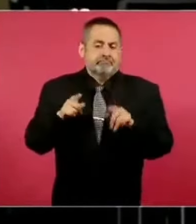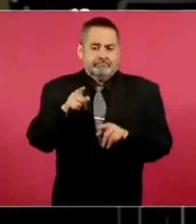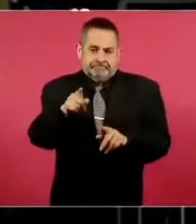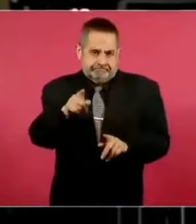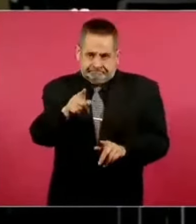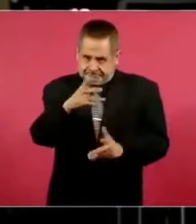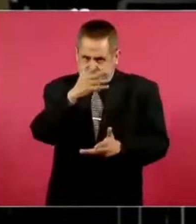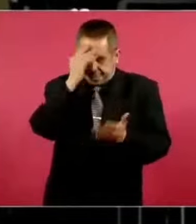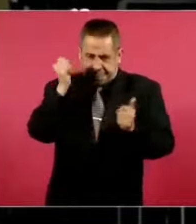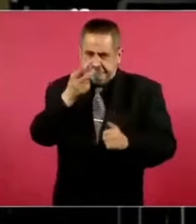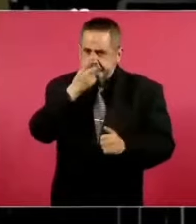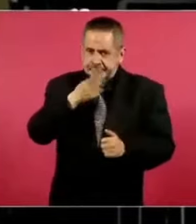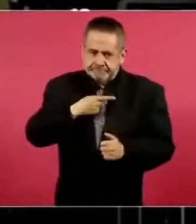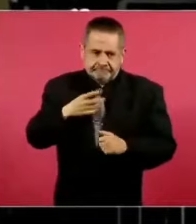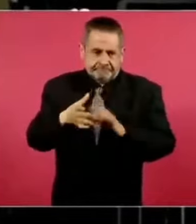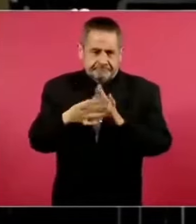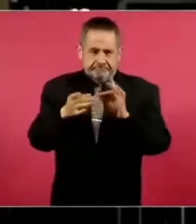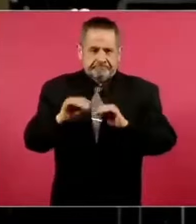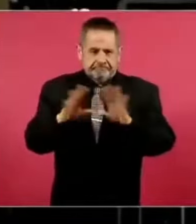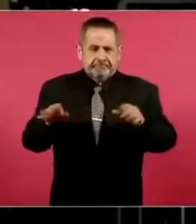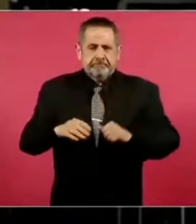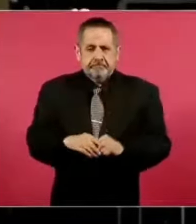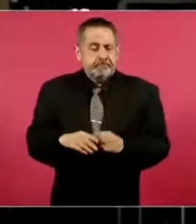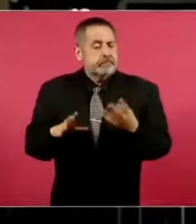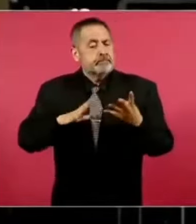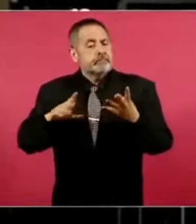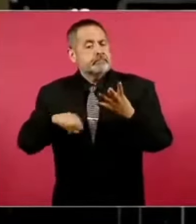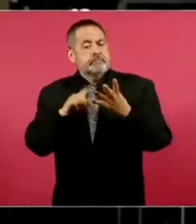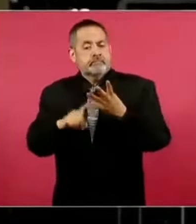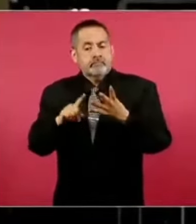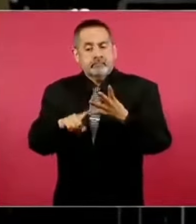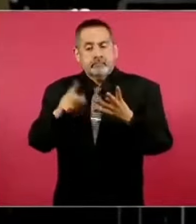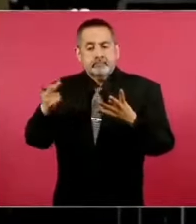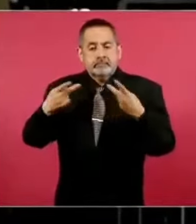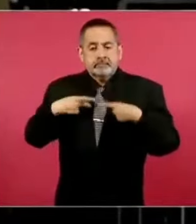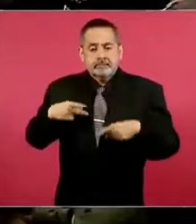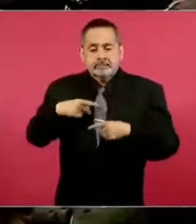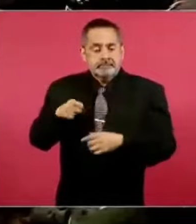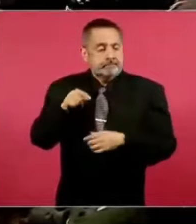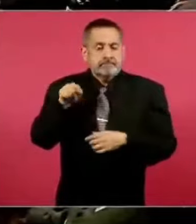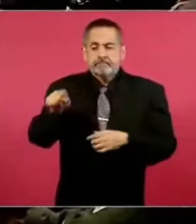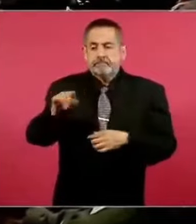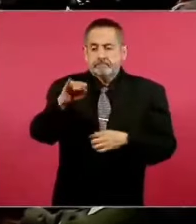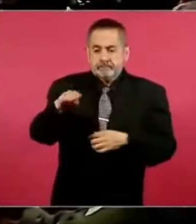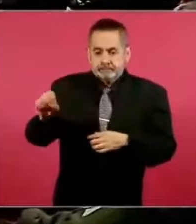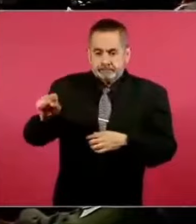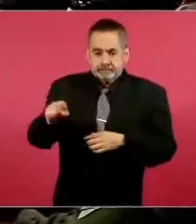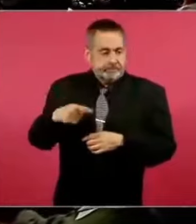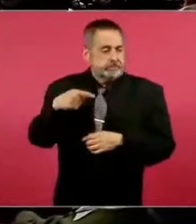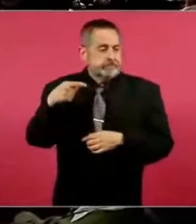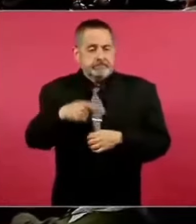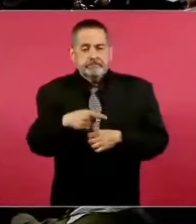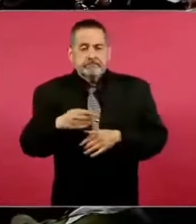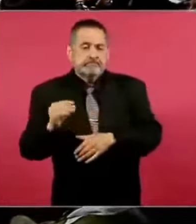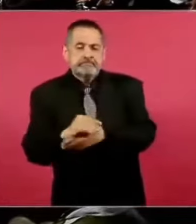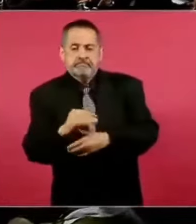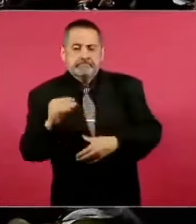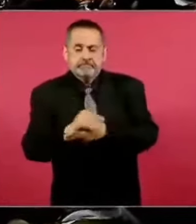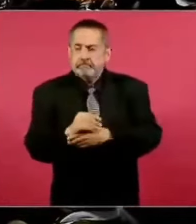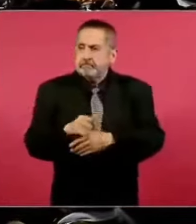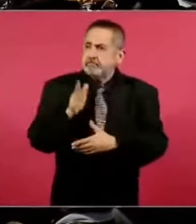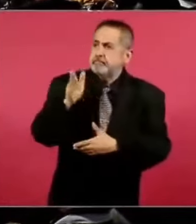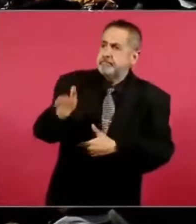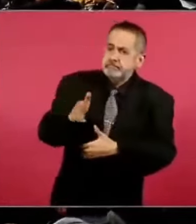aclarar. Y también hay otra persona que trae lo de un tema de negligencia en el IMSS sobre un